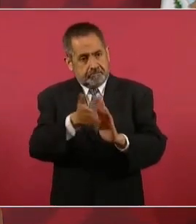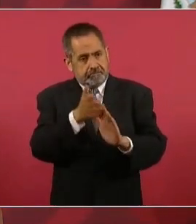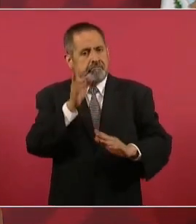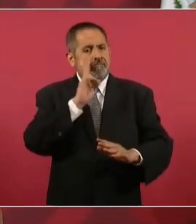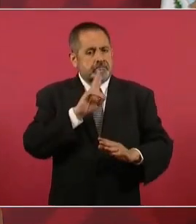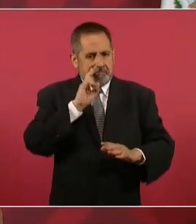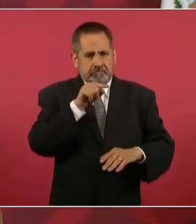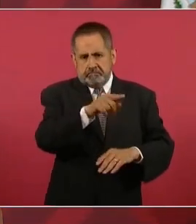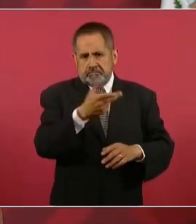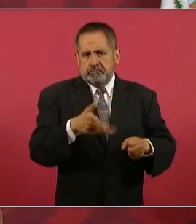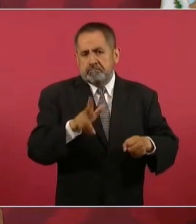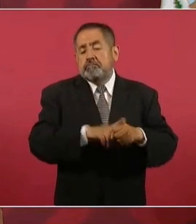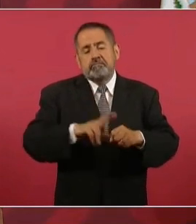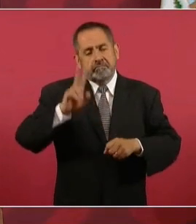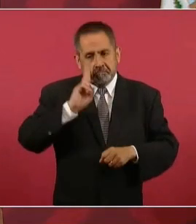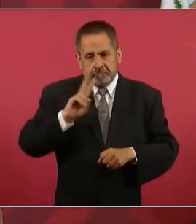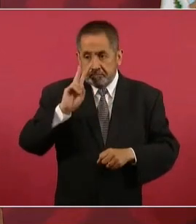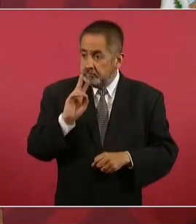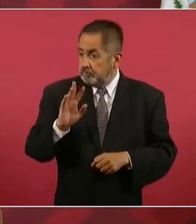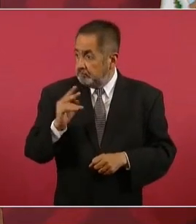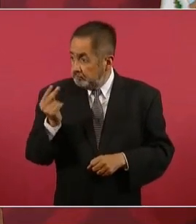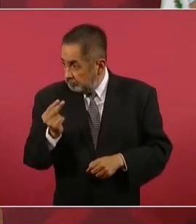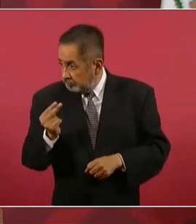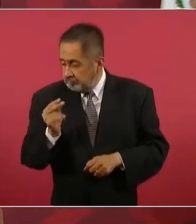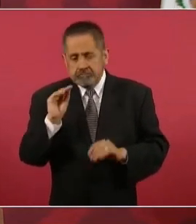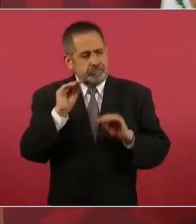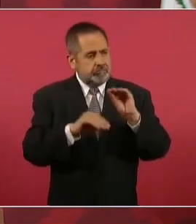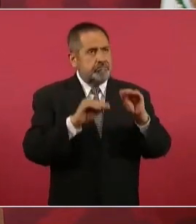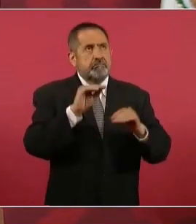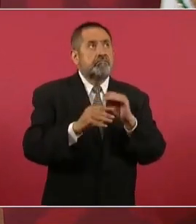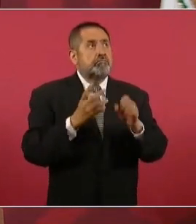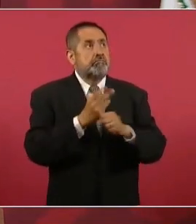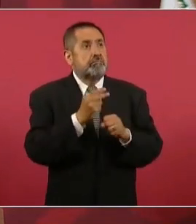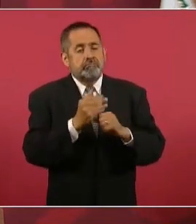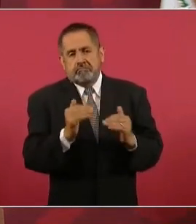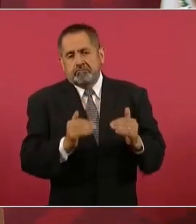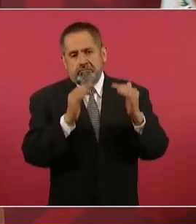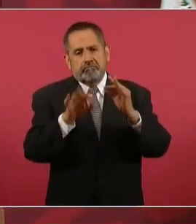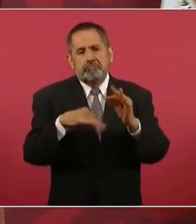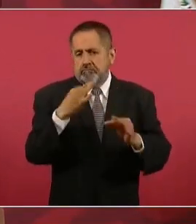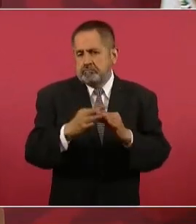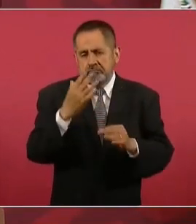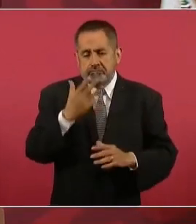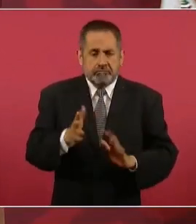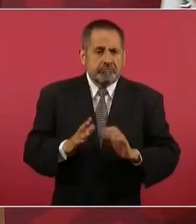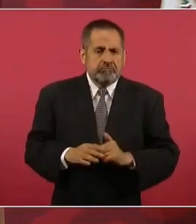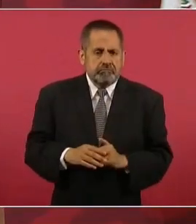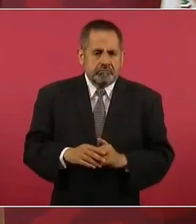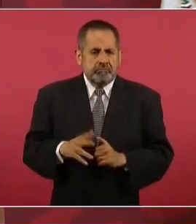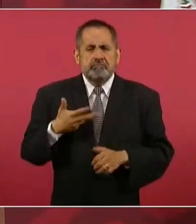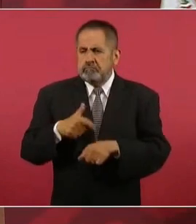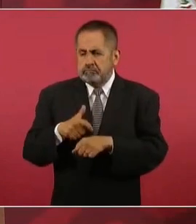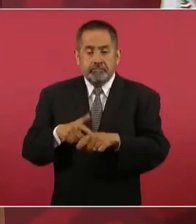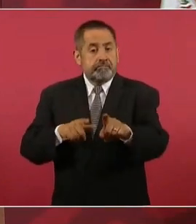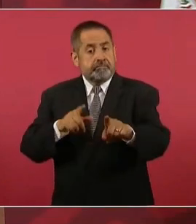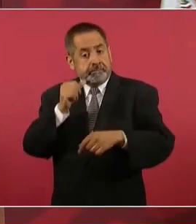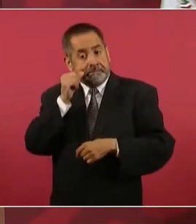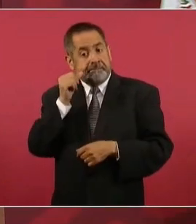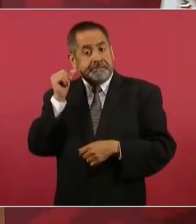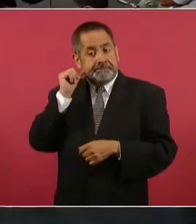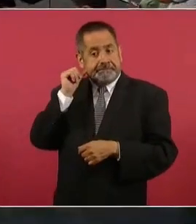en el hospital para concluirlo, para terminarlo. Estamos en eso. Estamos Ayer